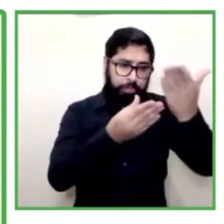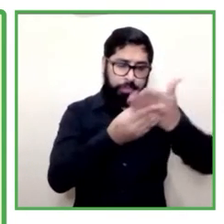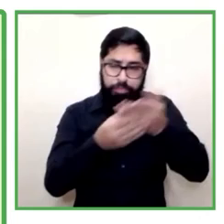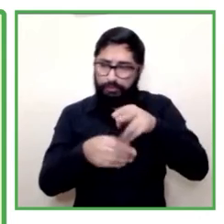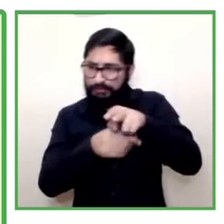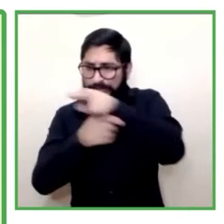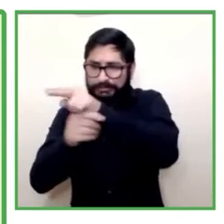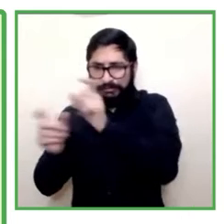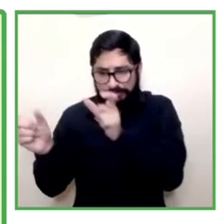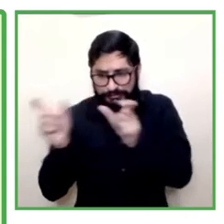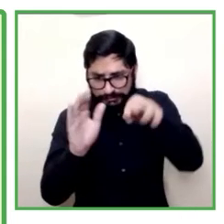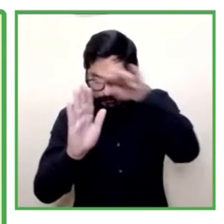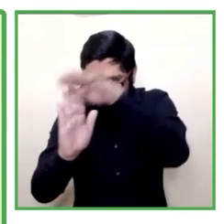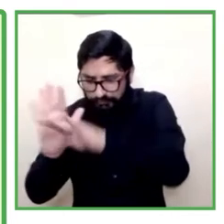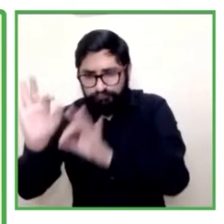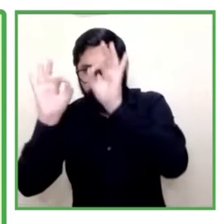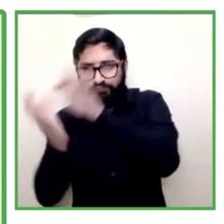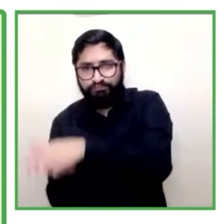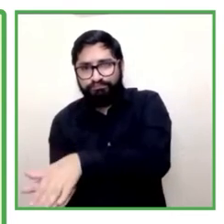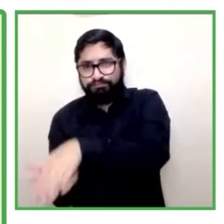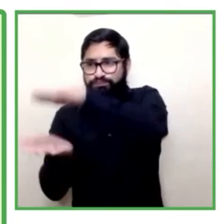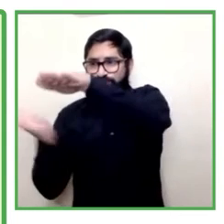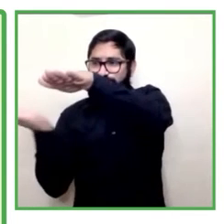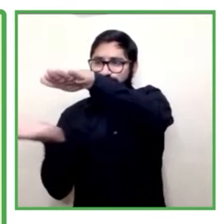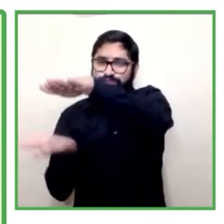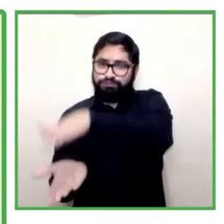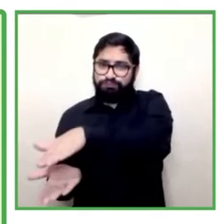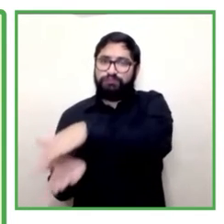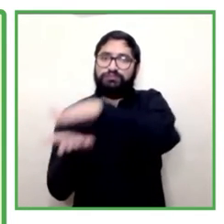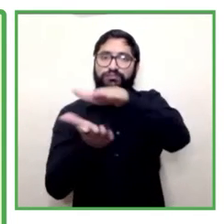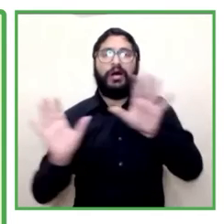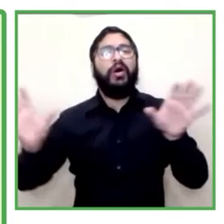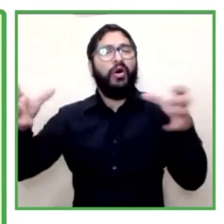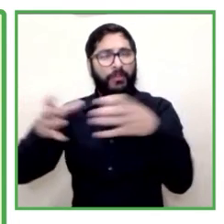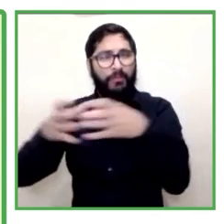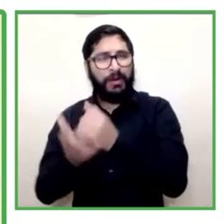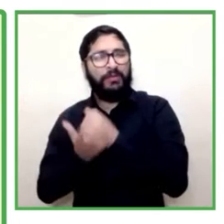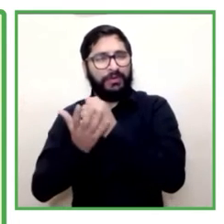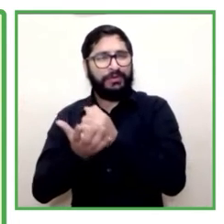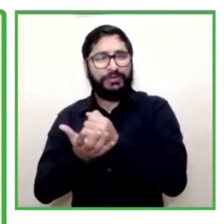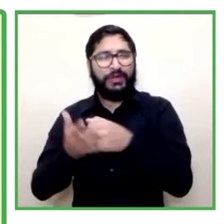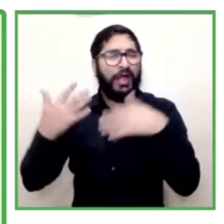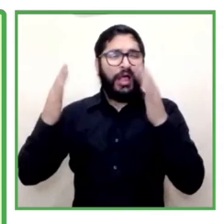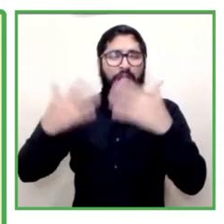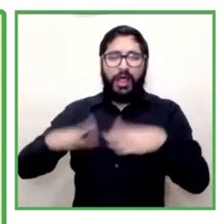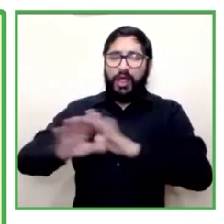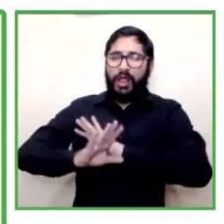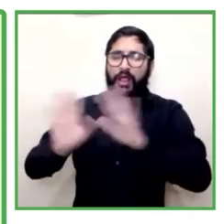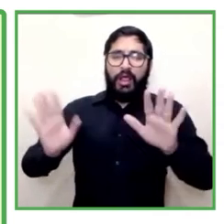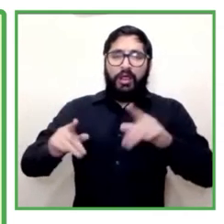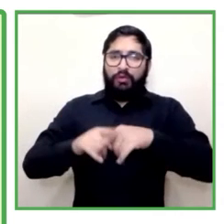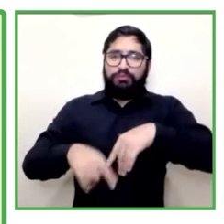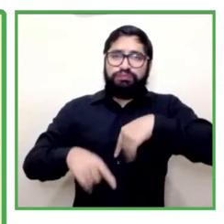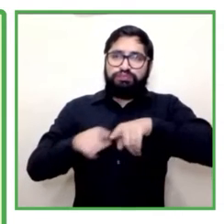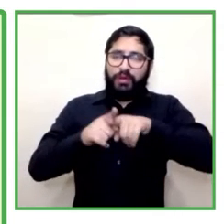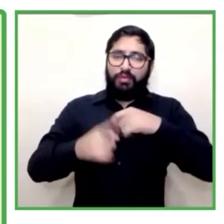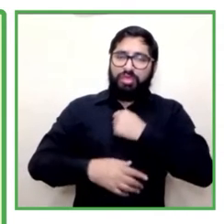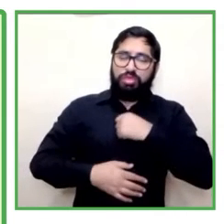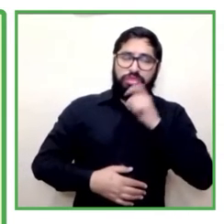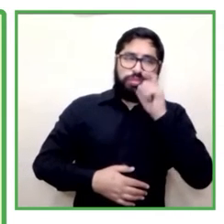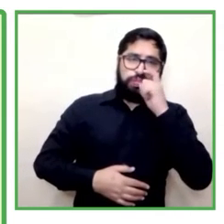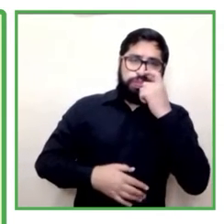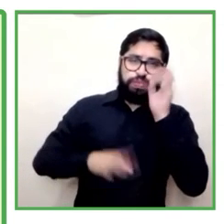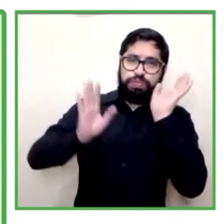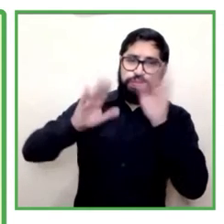cooperativas no están integradas por personas en situación de discapacidad. Bueno, finalmente hay que subirse al mercado